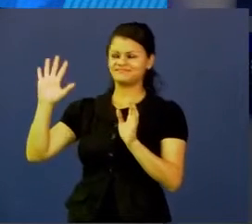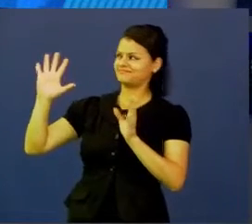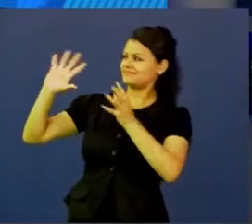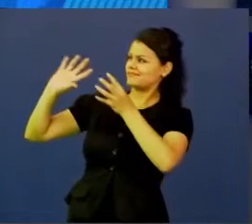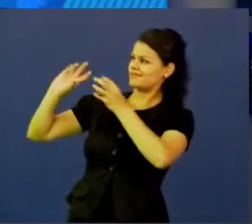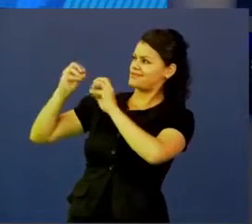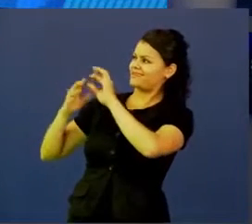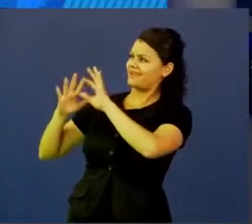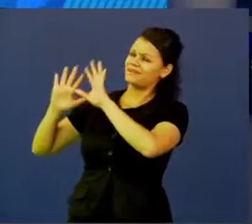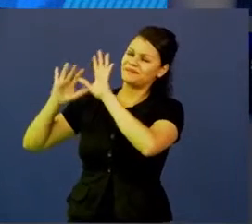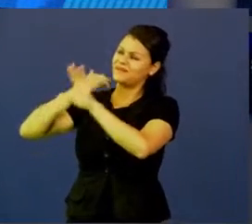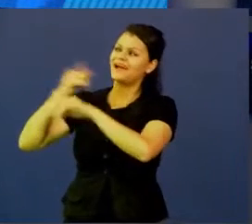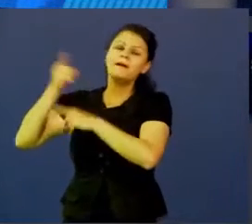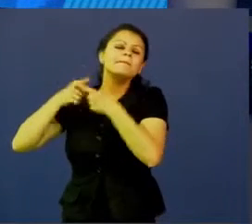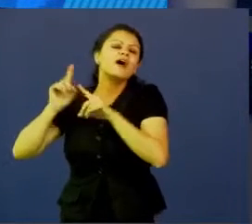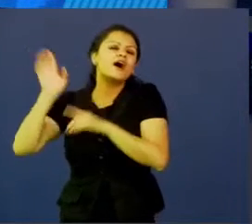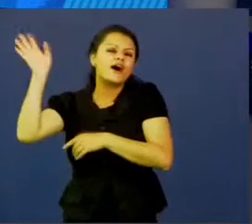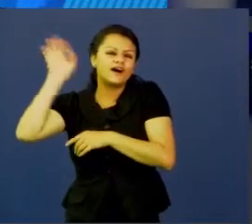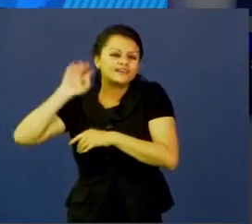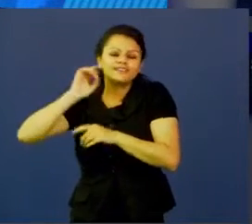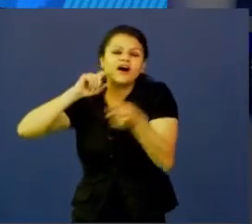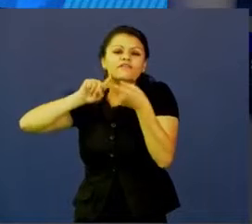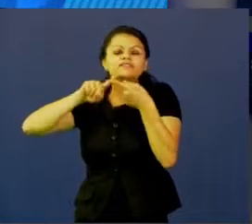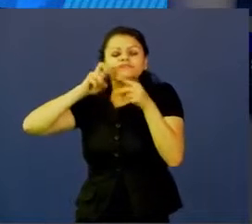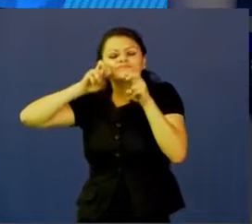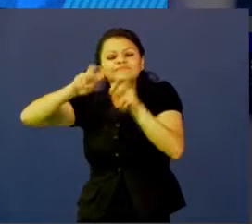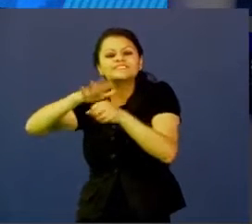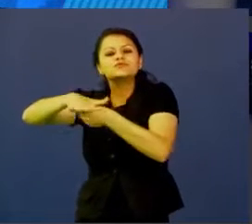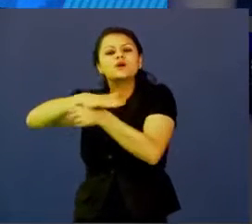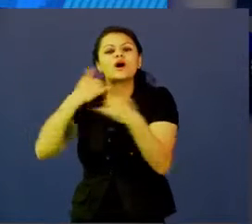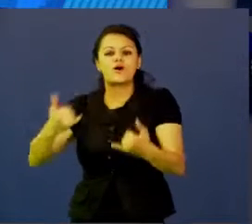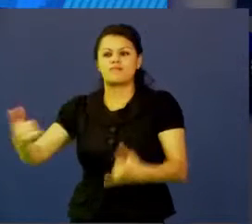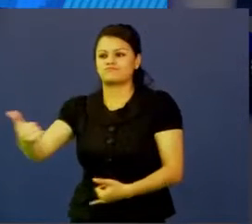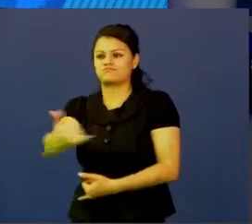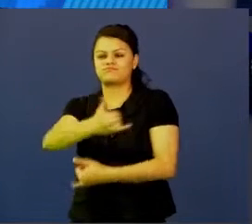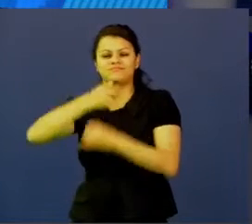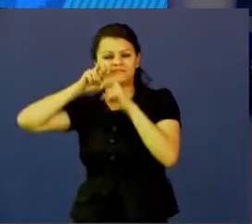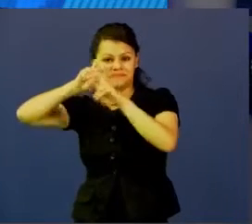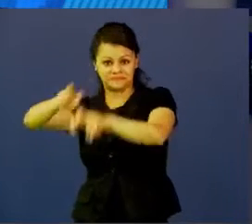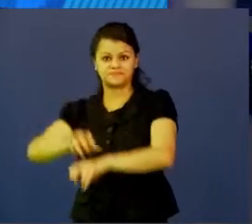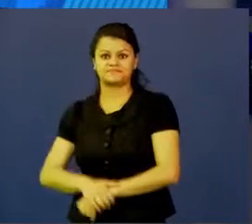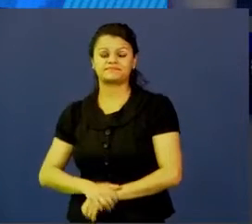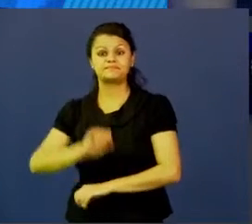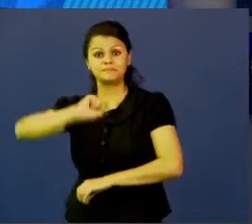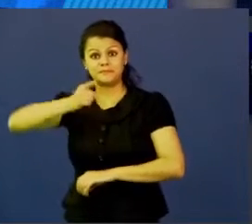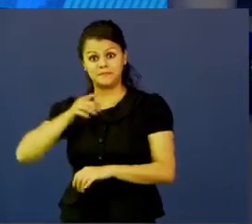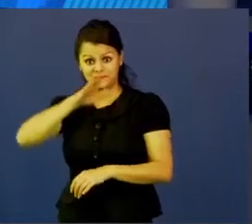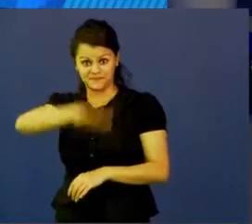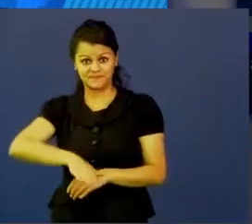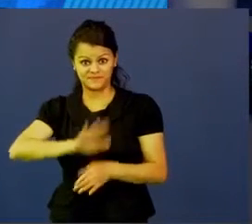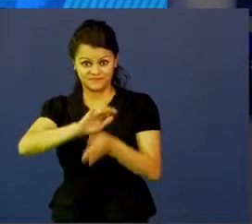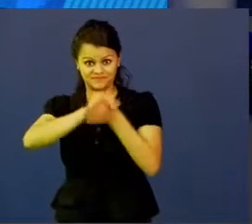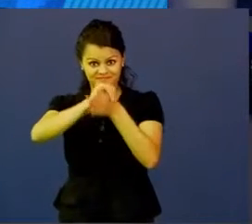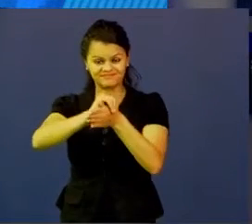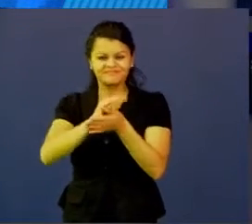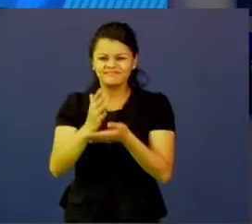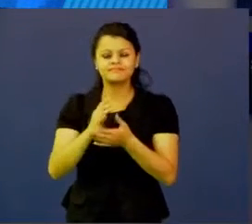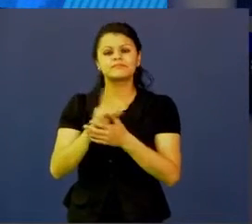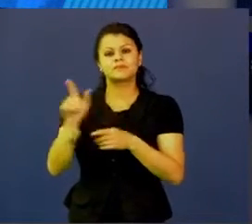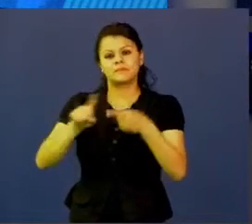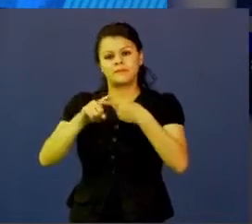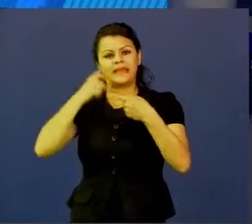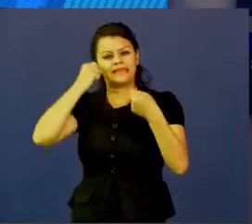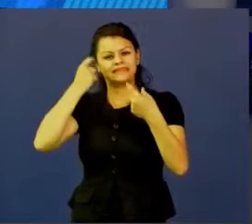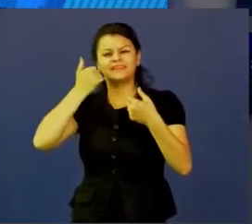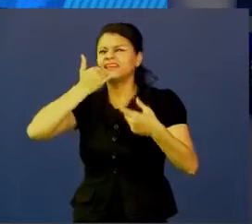pero es explorar la situación actual. En el primer, en el primer, en el primer paso de la metodología yo lo que hago es entender qué